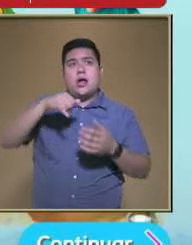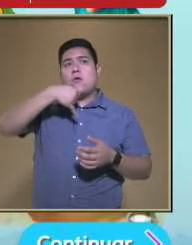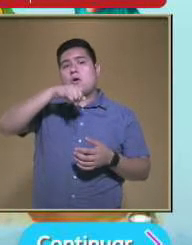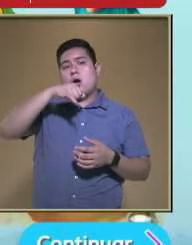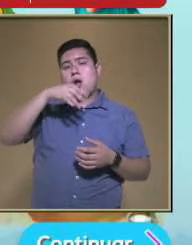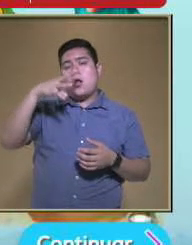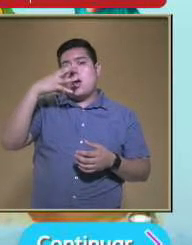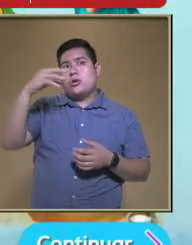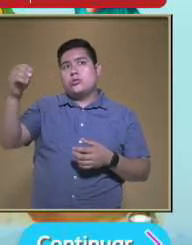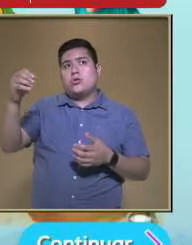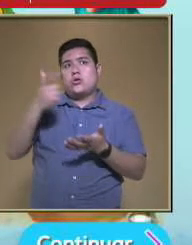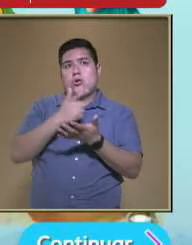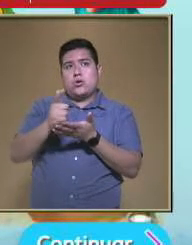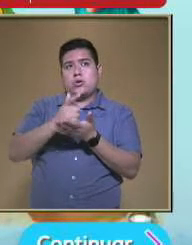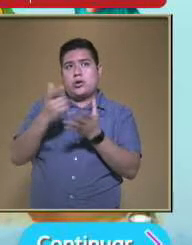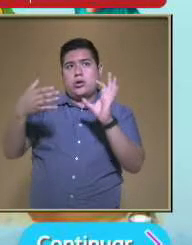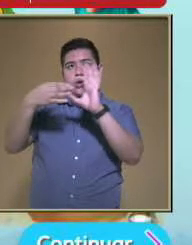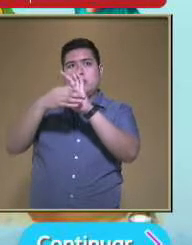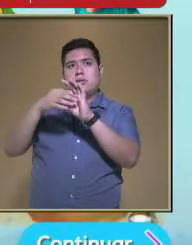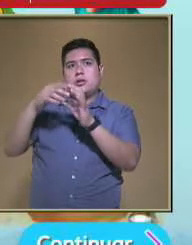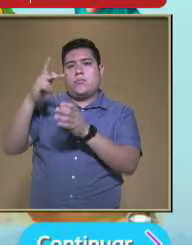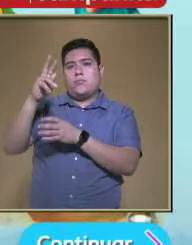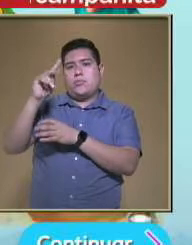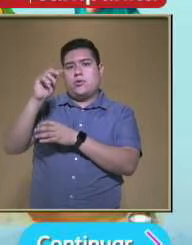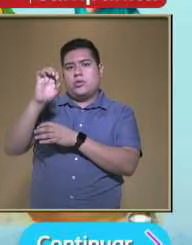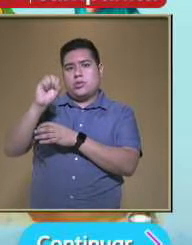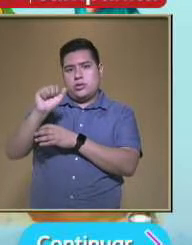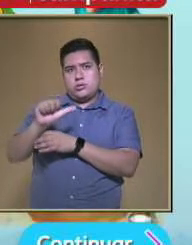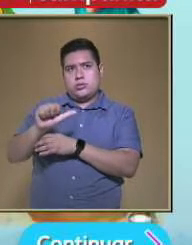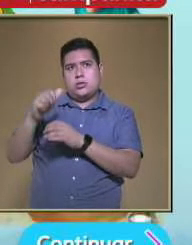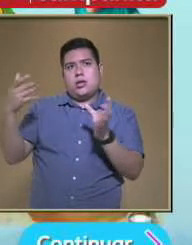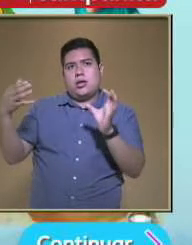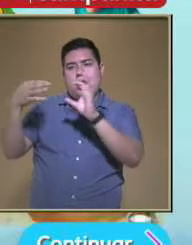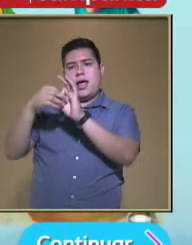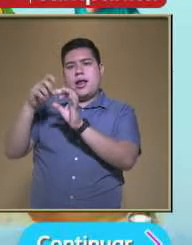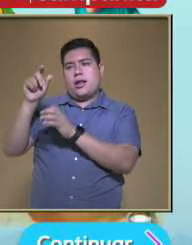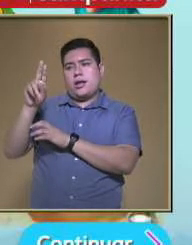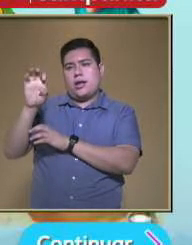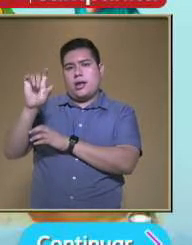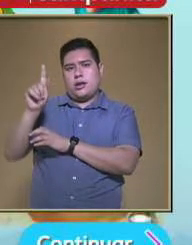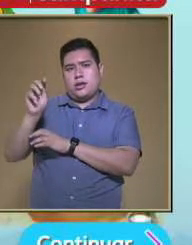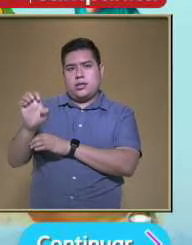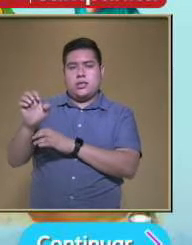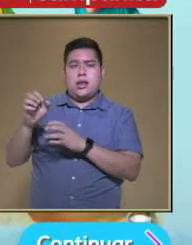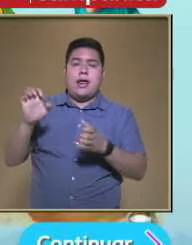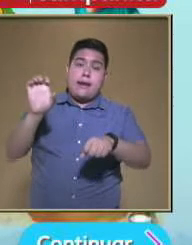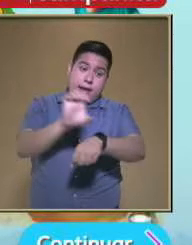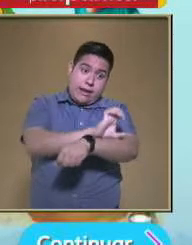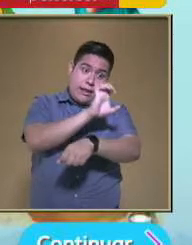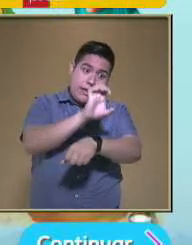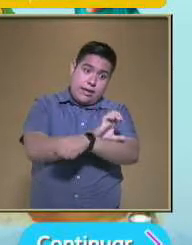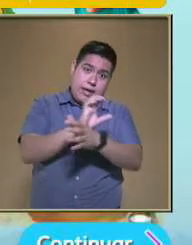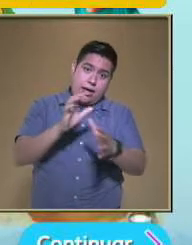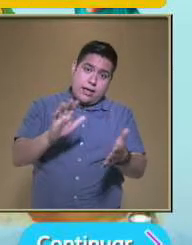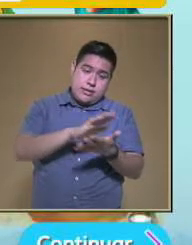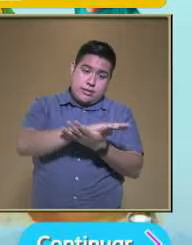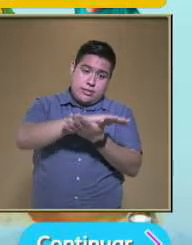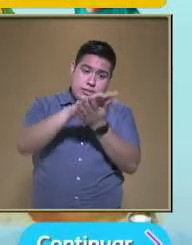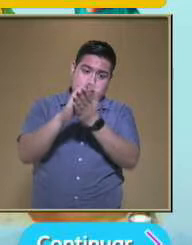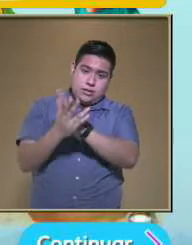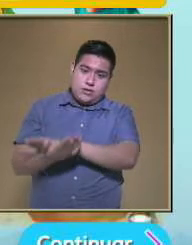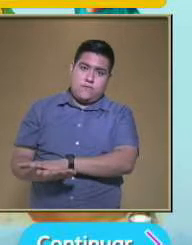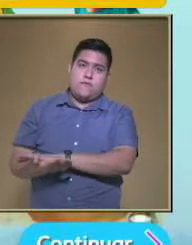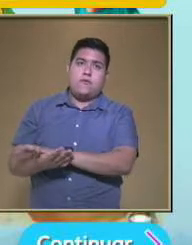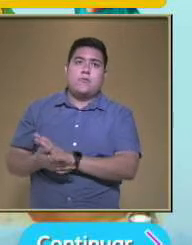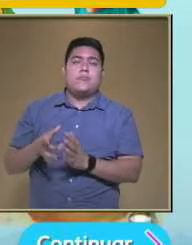gris Al protista Al quelite Y este ciclo Puede continuar La energía No se crea Ni se destruye Solo se transforma En